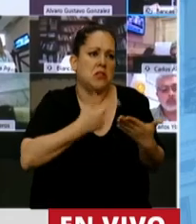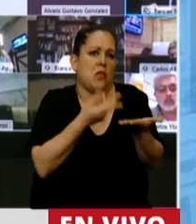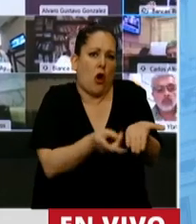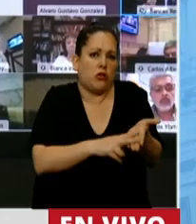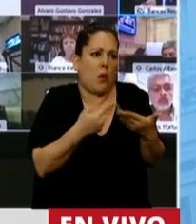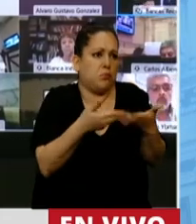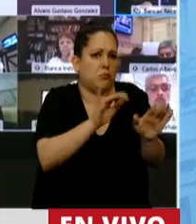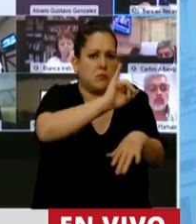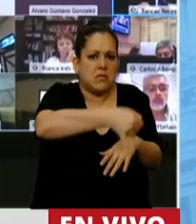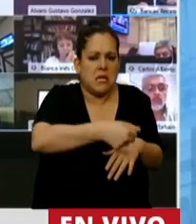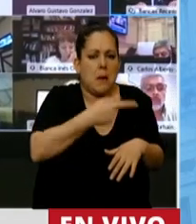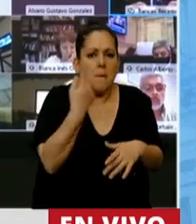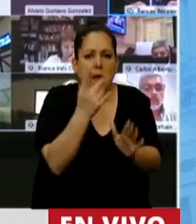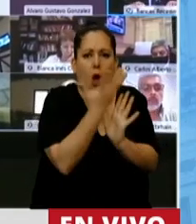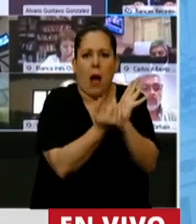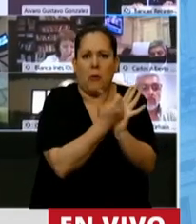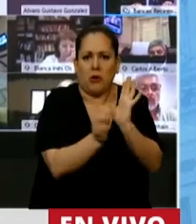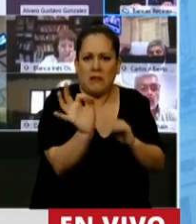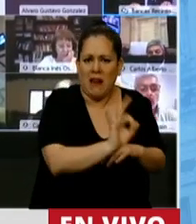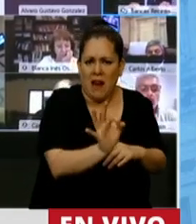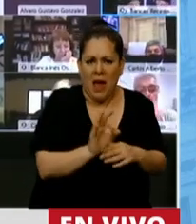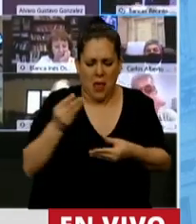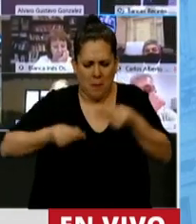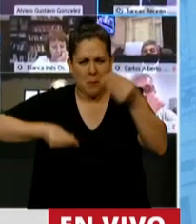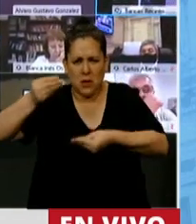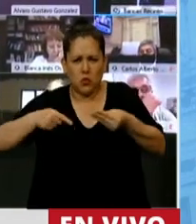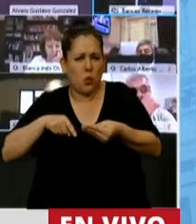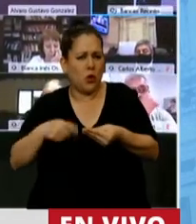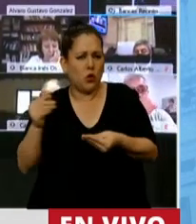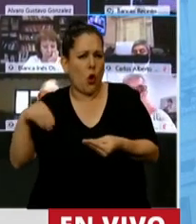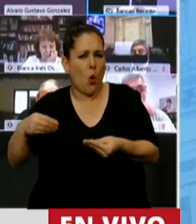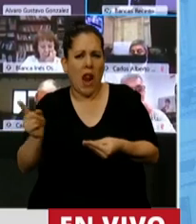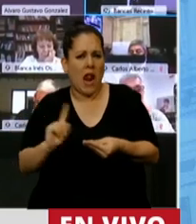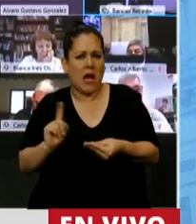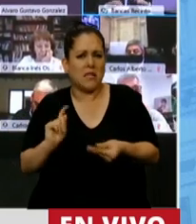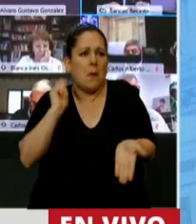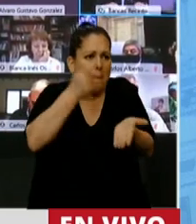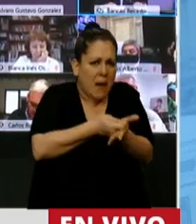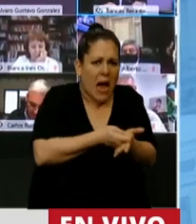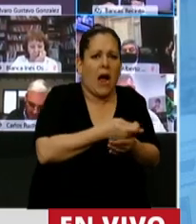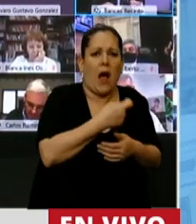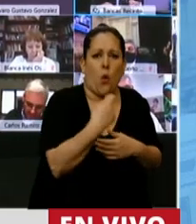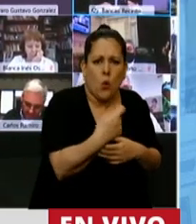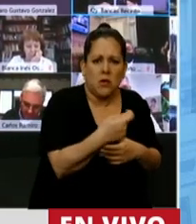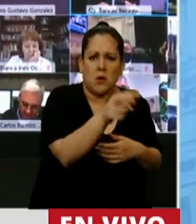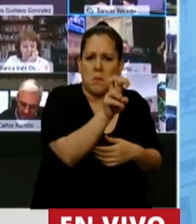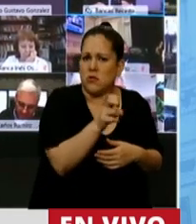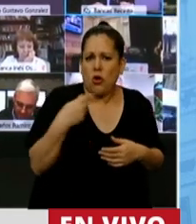no va a alcanzar la partida presupuestaria para pagar jubilaciones y pensiones.